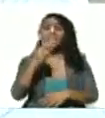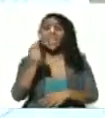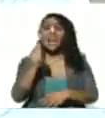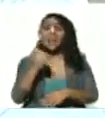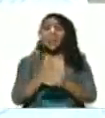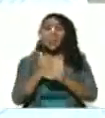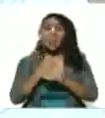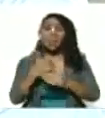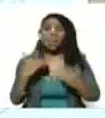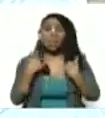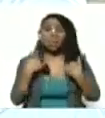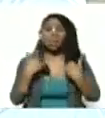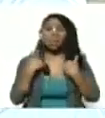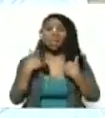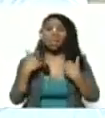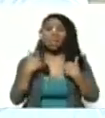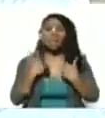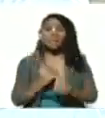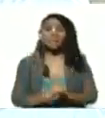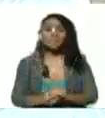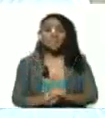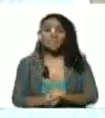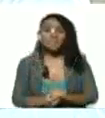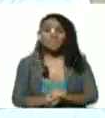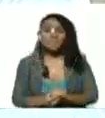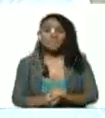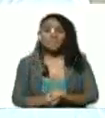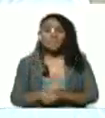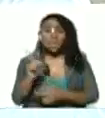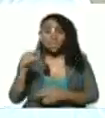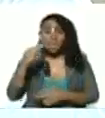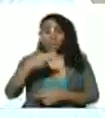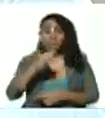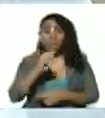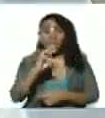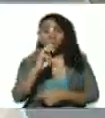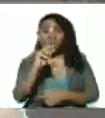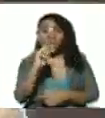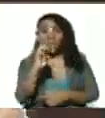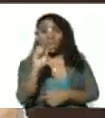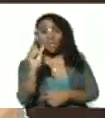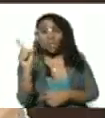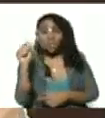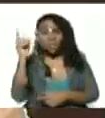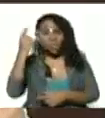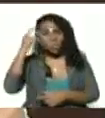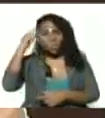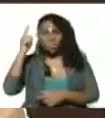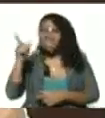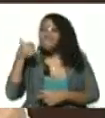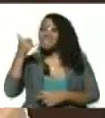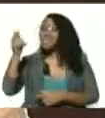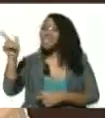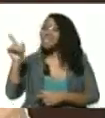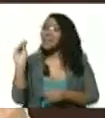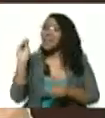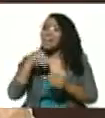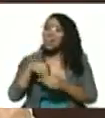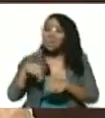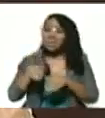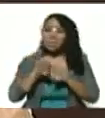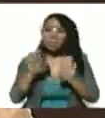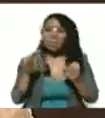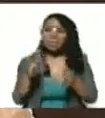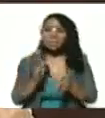¿Quién sabe? Falta Ernesto Villegas, ¿vale? Es que se la sabe todo y la que no sabe la inventa. Llámate a Ernesto Villegas que se incorpore a esta mesa.